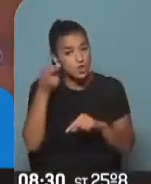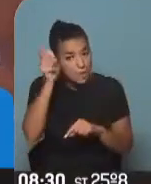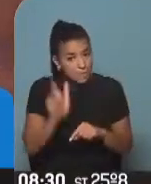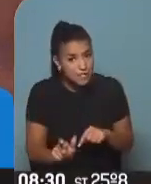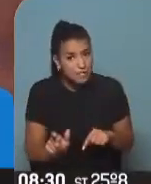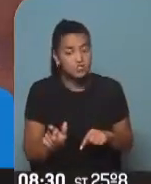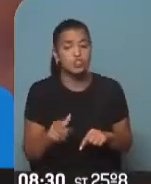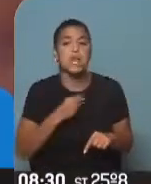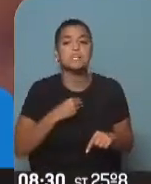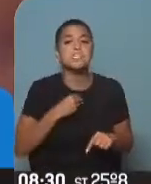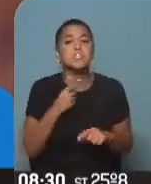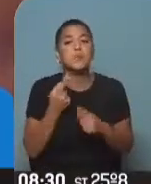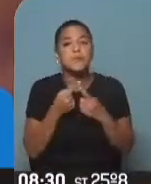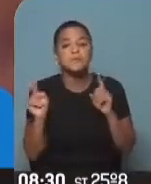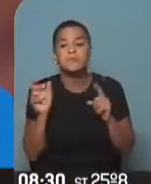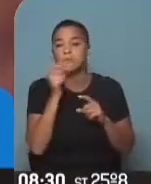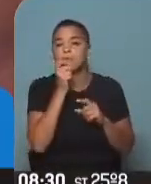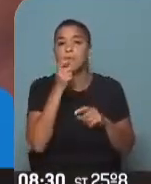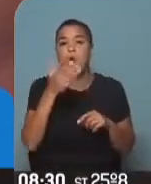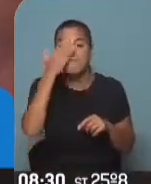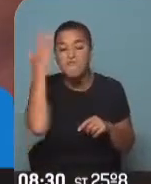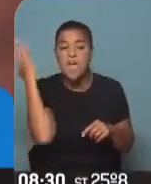una sintomatología de base